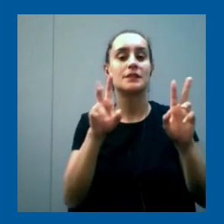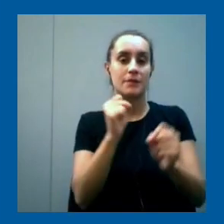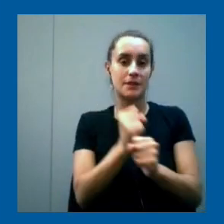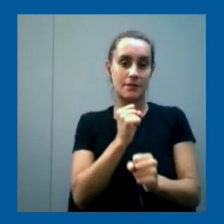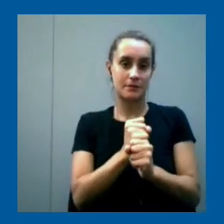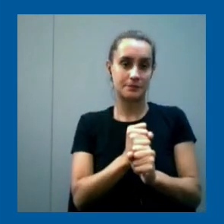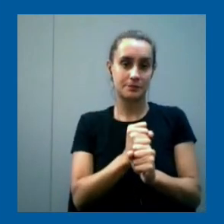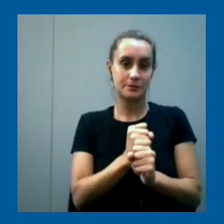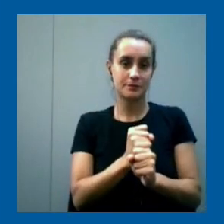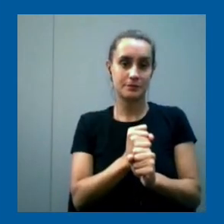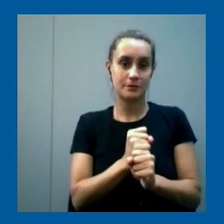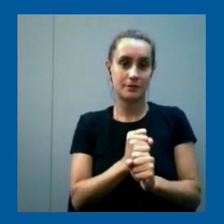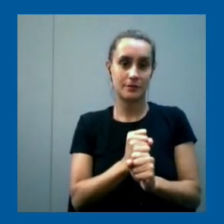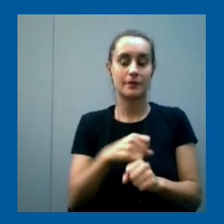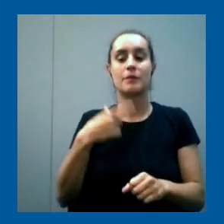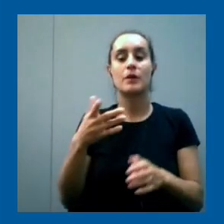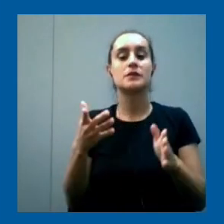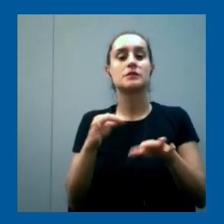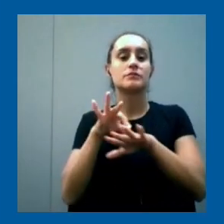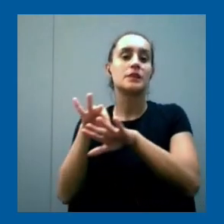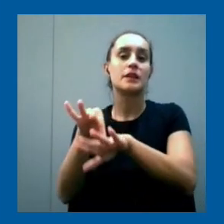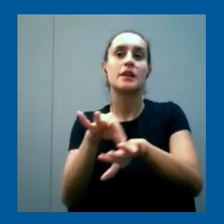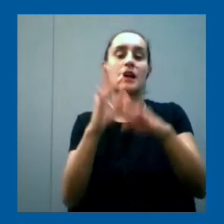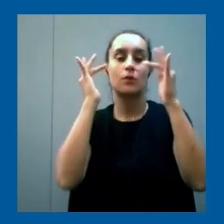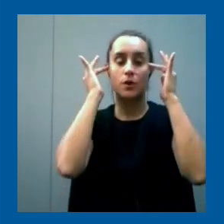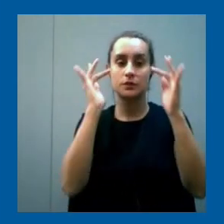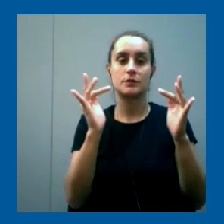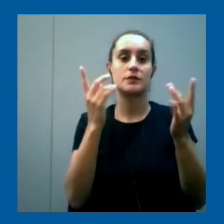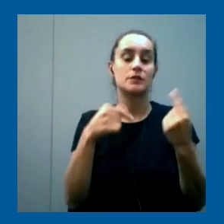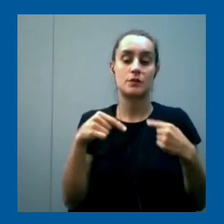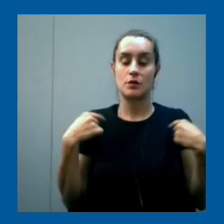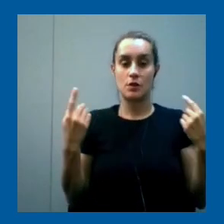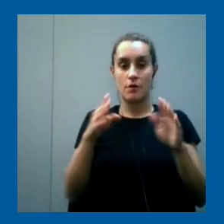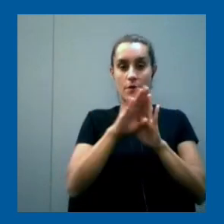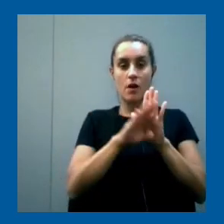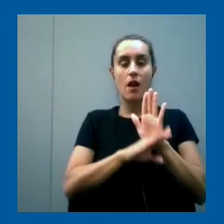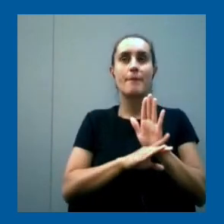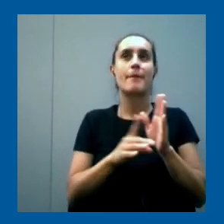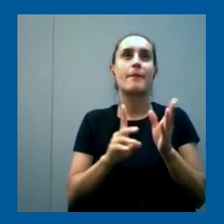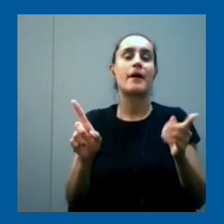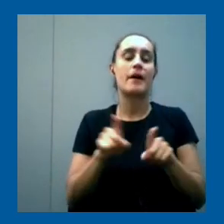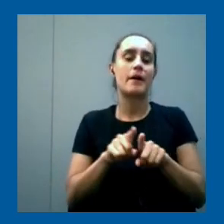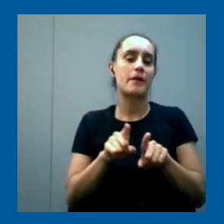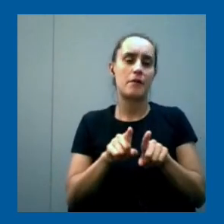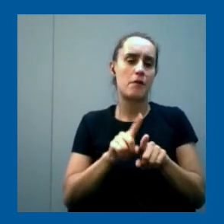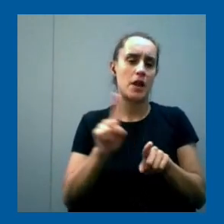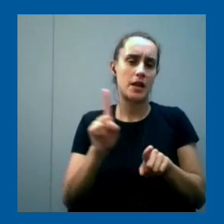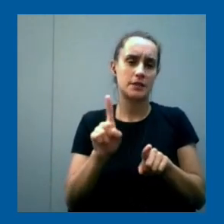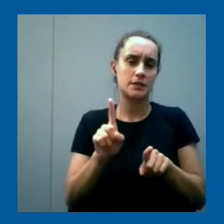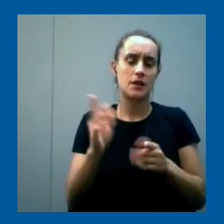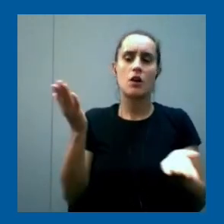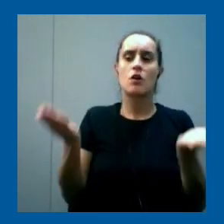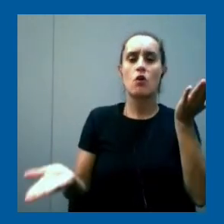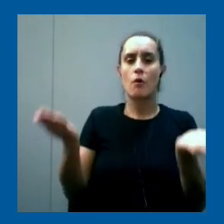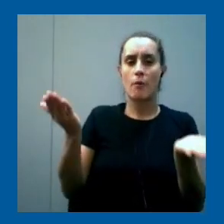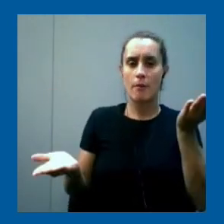les damos orientación en lo educativo. Nosotros con este programa no pretendemos sustituir, ni mucho menos, a la